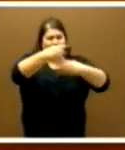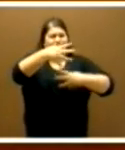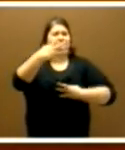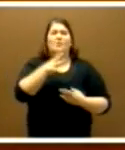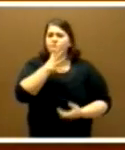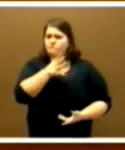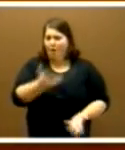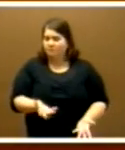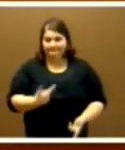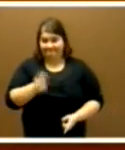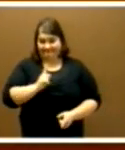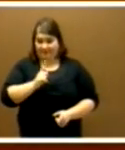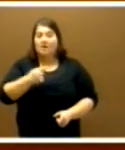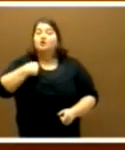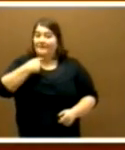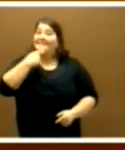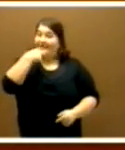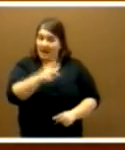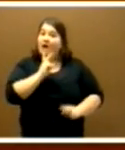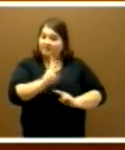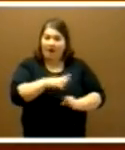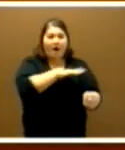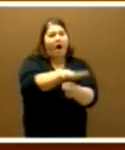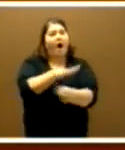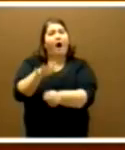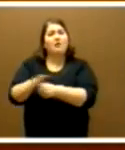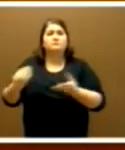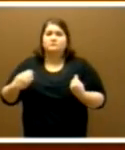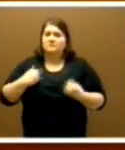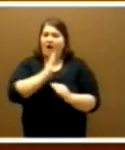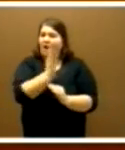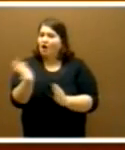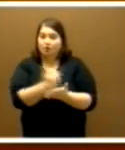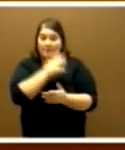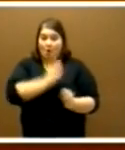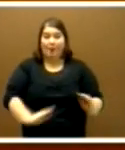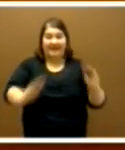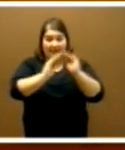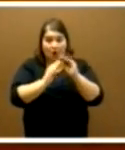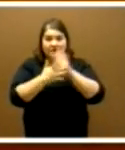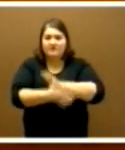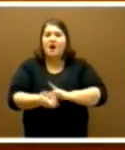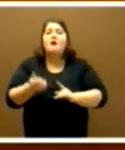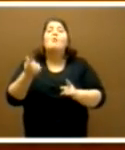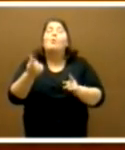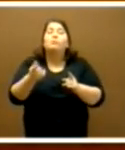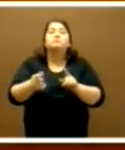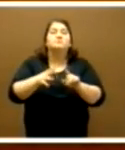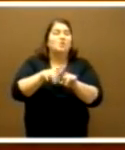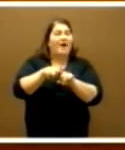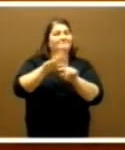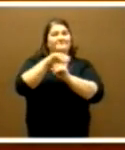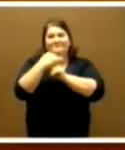Decirles sí que afectan a todos los ámbitos de nuestra vida. Que la conciliación es un fenómeno multidimensional,